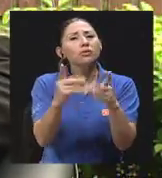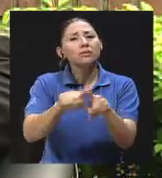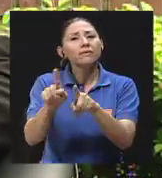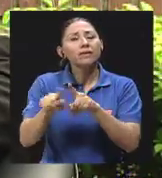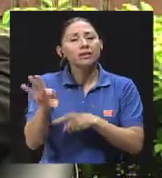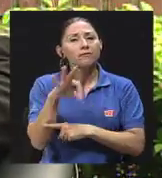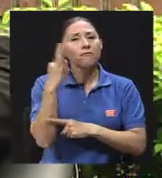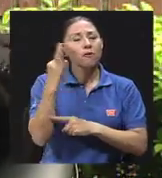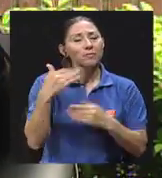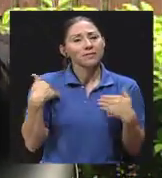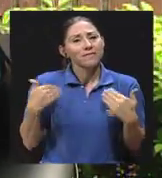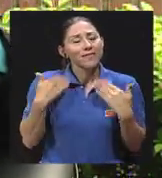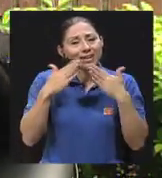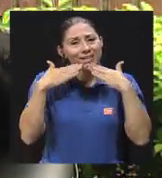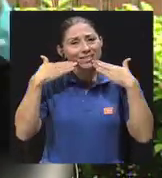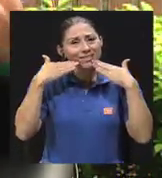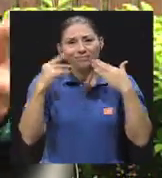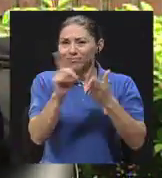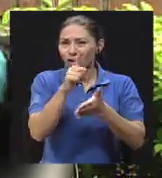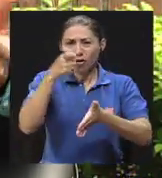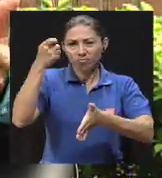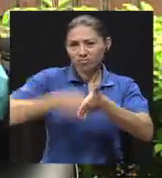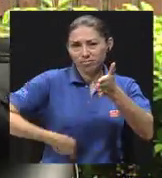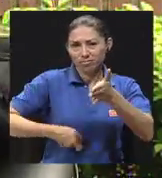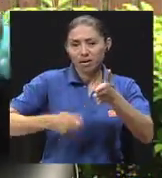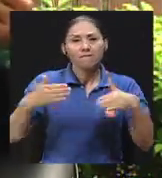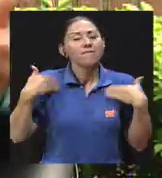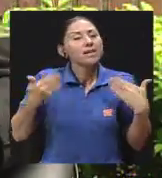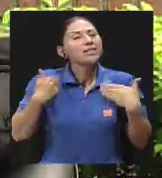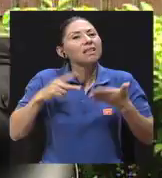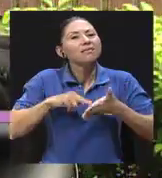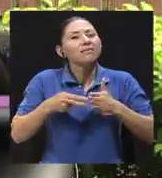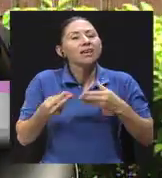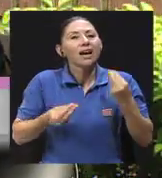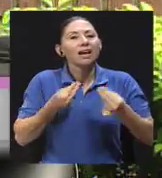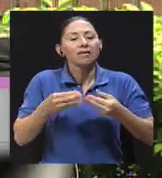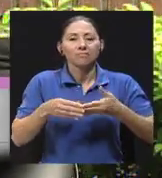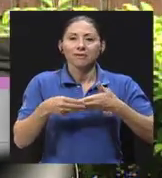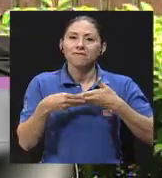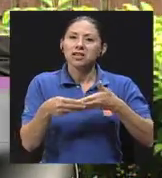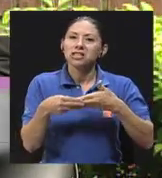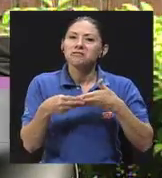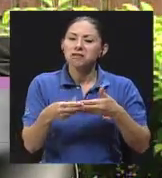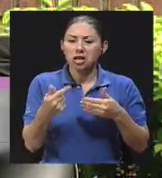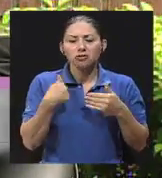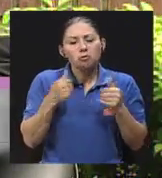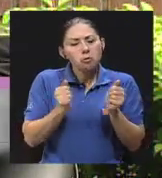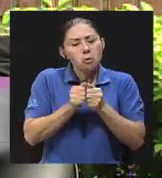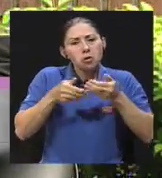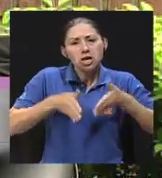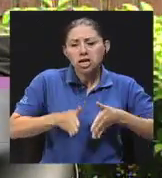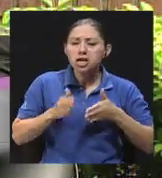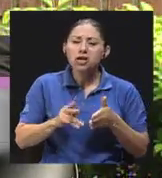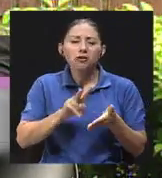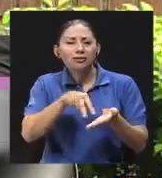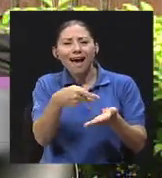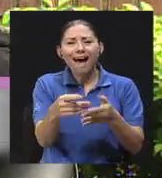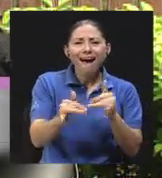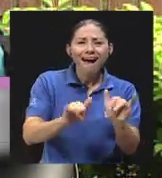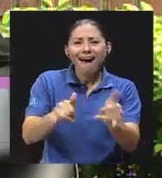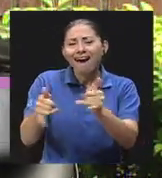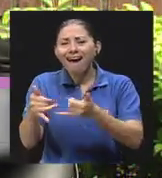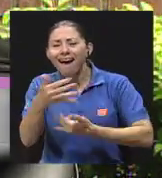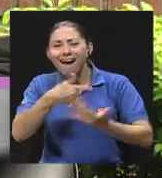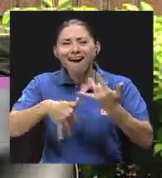rígido. La felicidad está en esa flexibilidad de poder tirarme, jugar con mis hijos, que